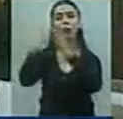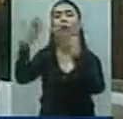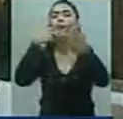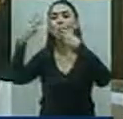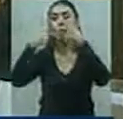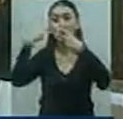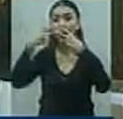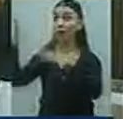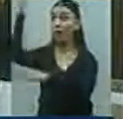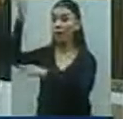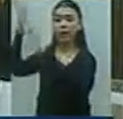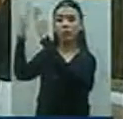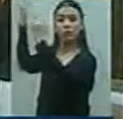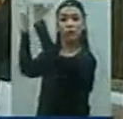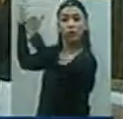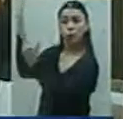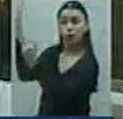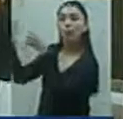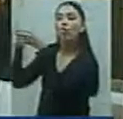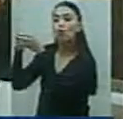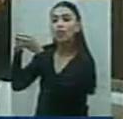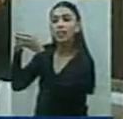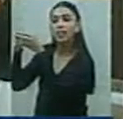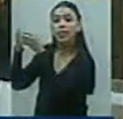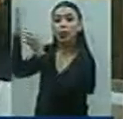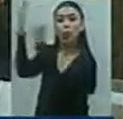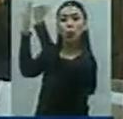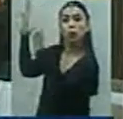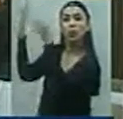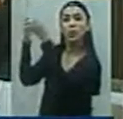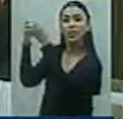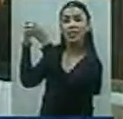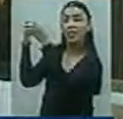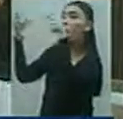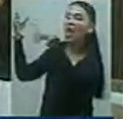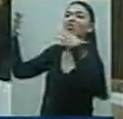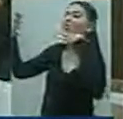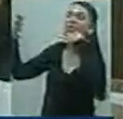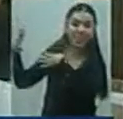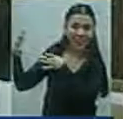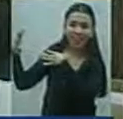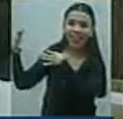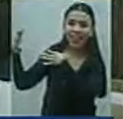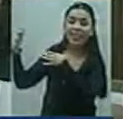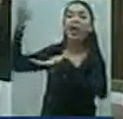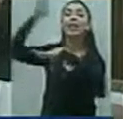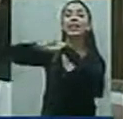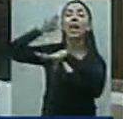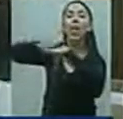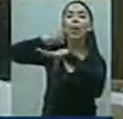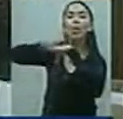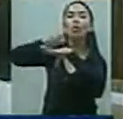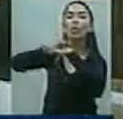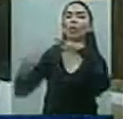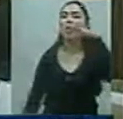repito, este pequeño reducto político, no entienda que es responsabilidad de un